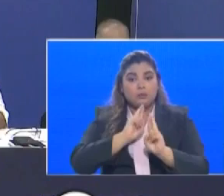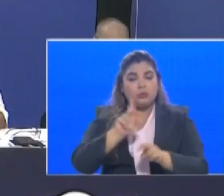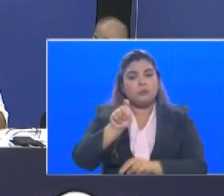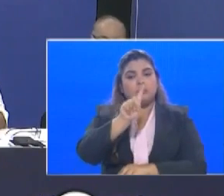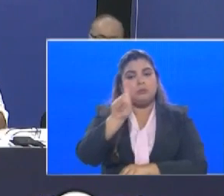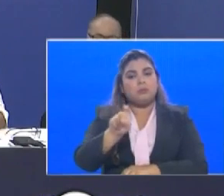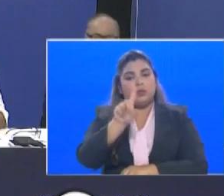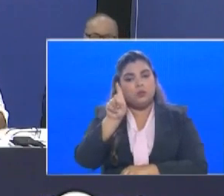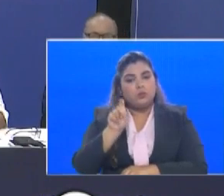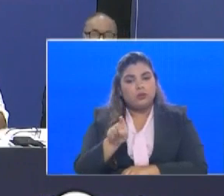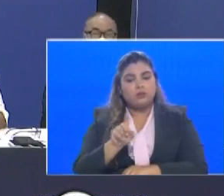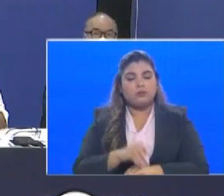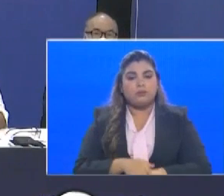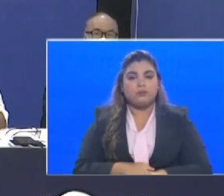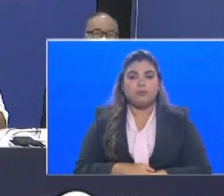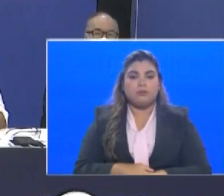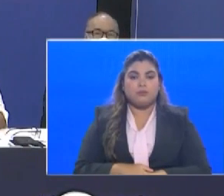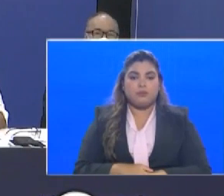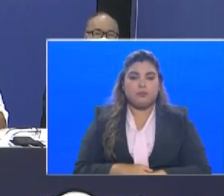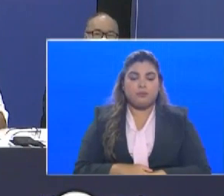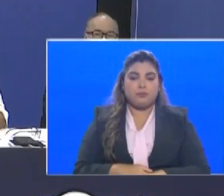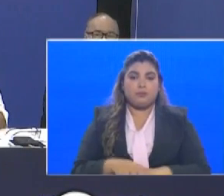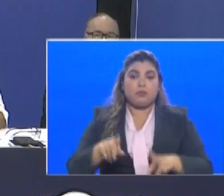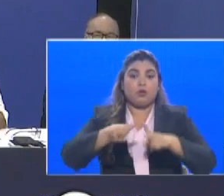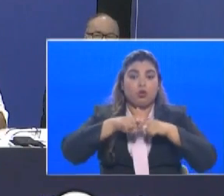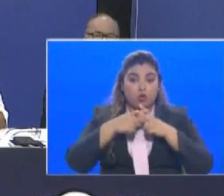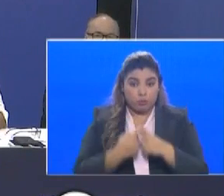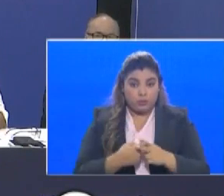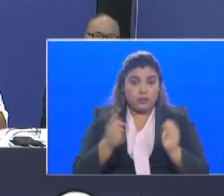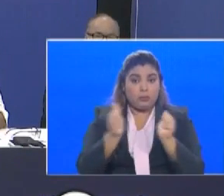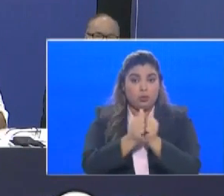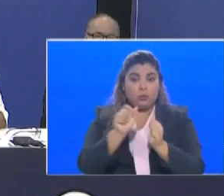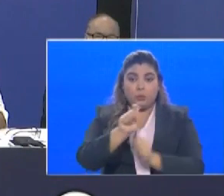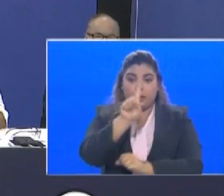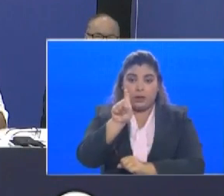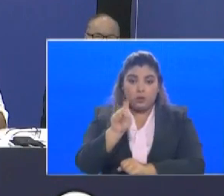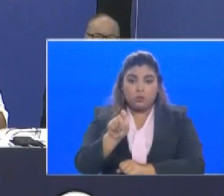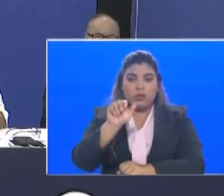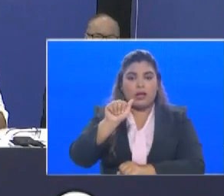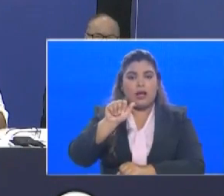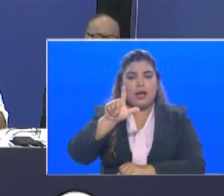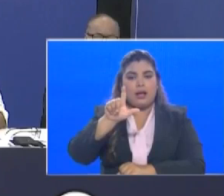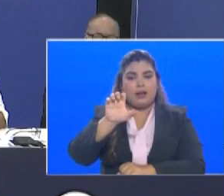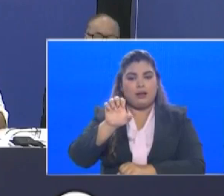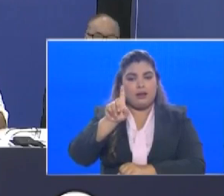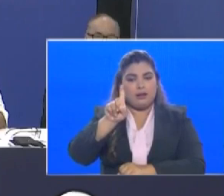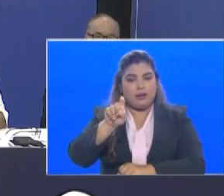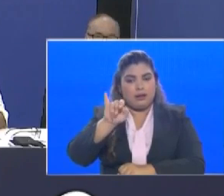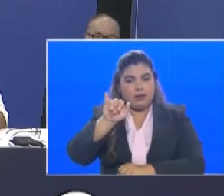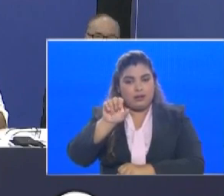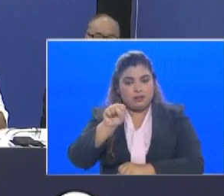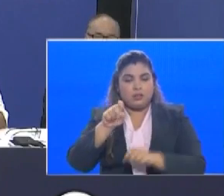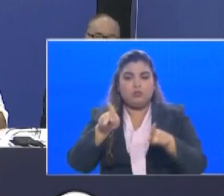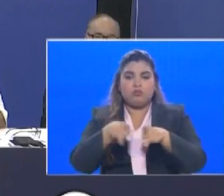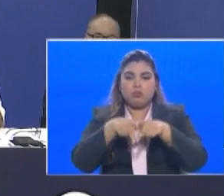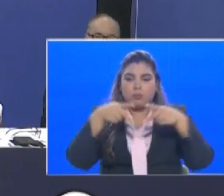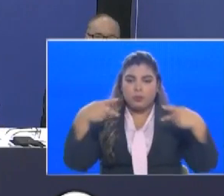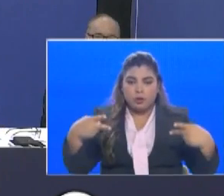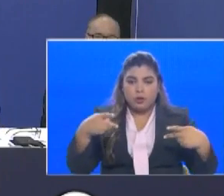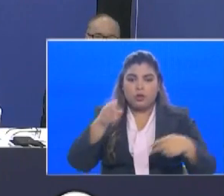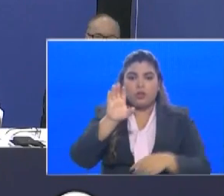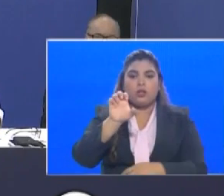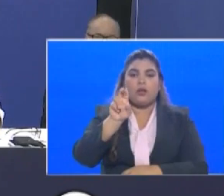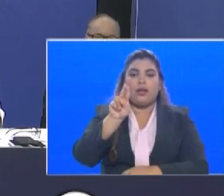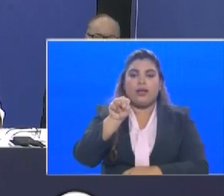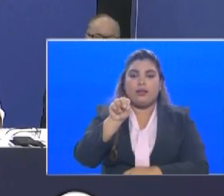presenten los periodistas así es señora ministra iniciamos con el periodista Alexis Charriz del diario digital en